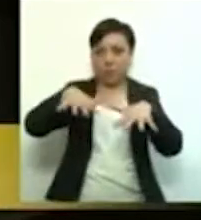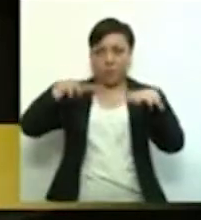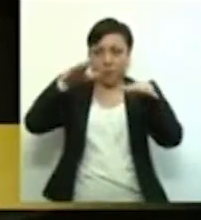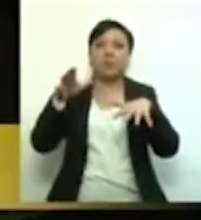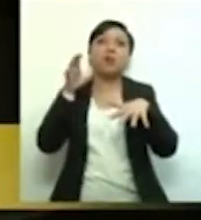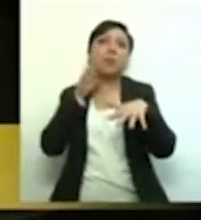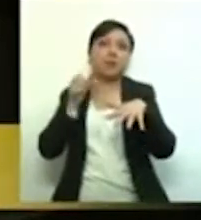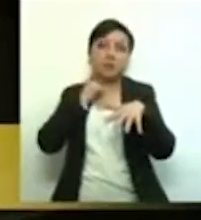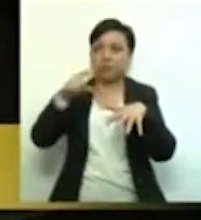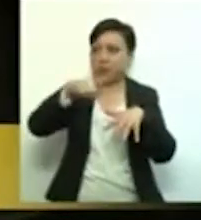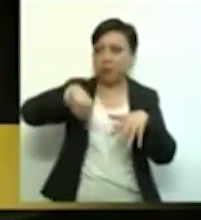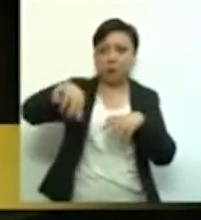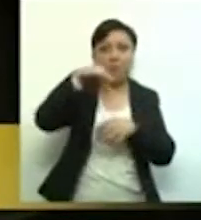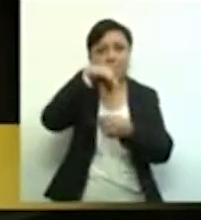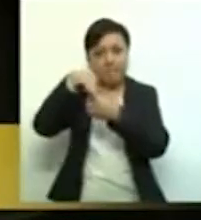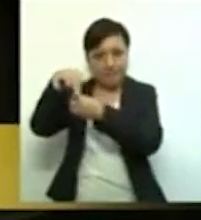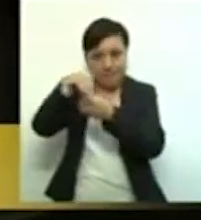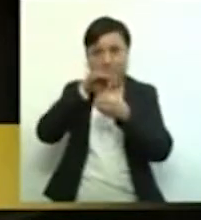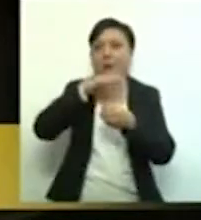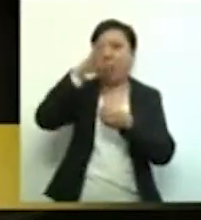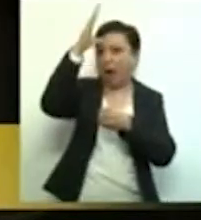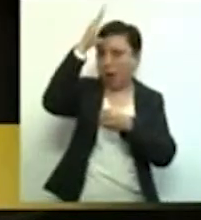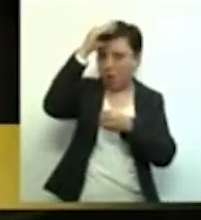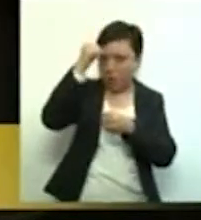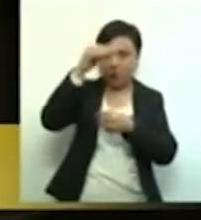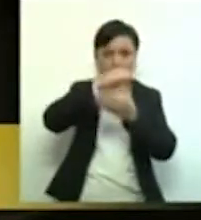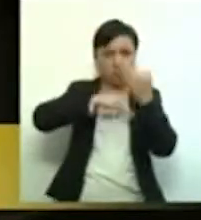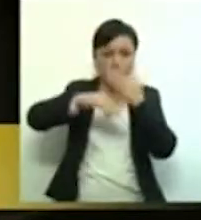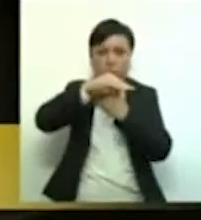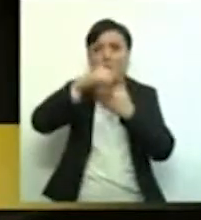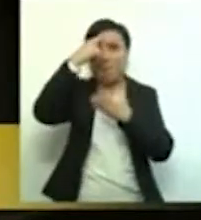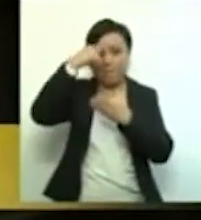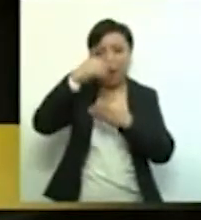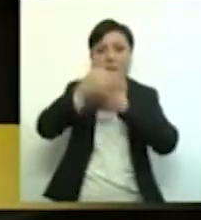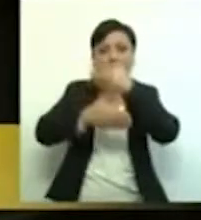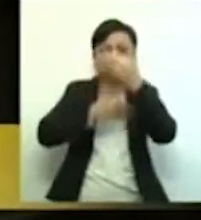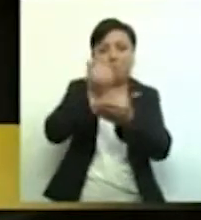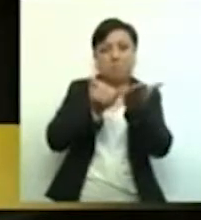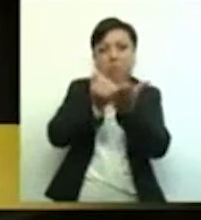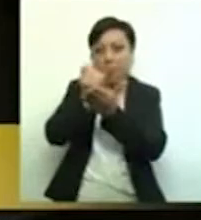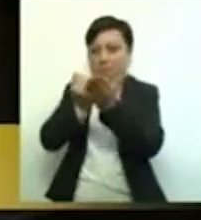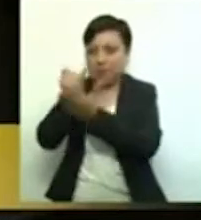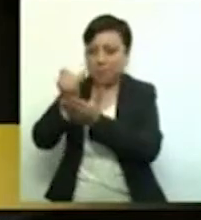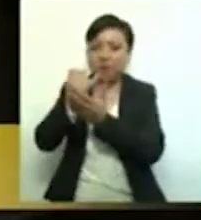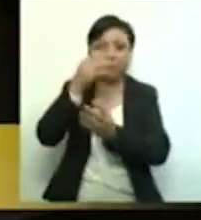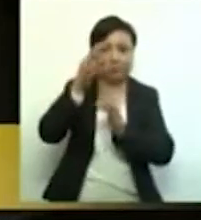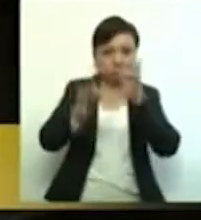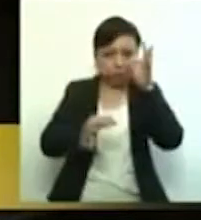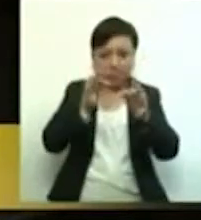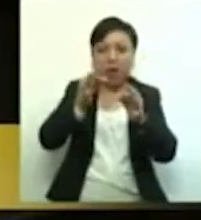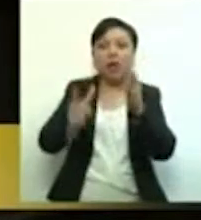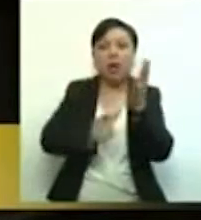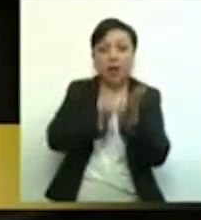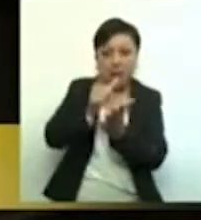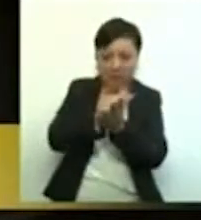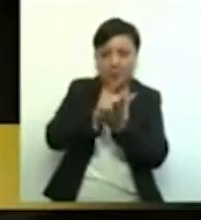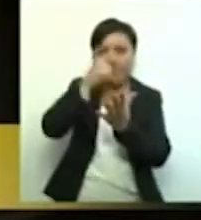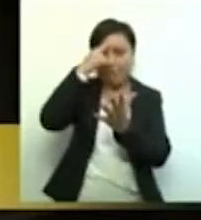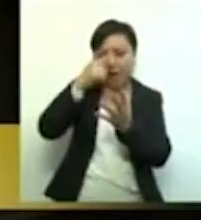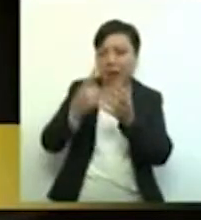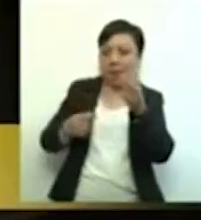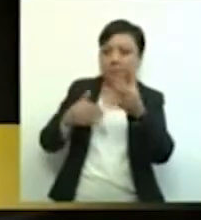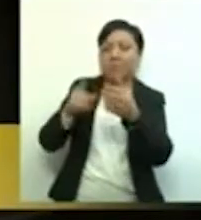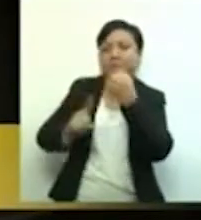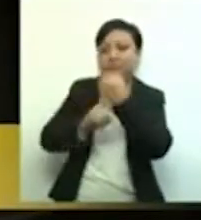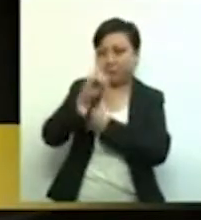generación de consenso, los cuales nos han permitido dar al país ordenamientos jurídicos que contribuyen a resolver los problemas nacionales.